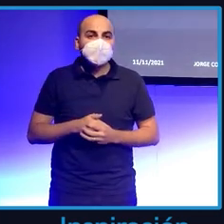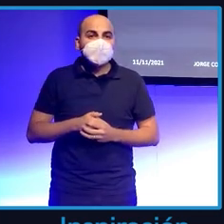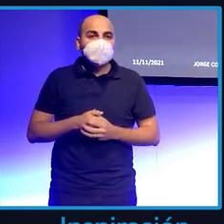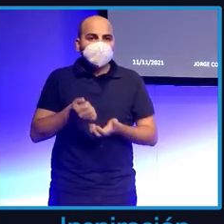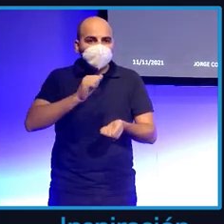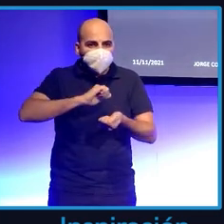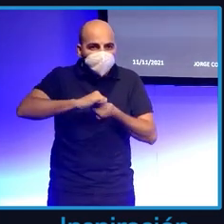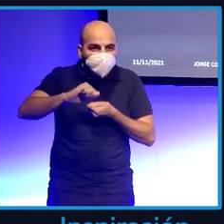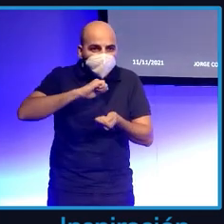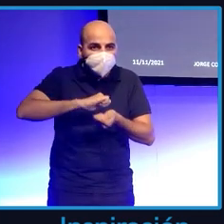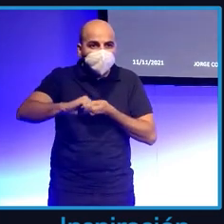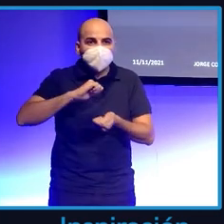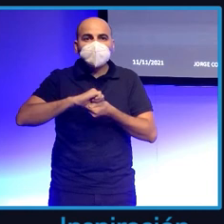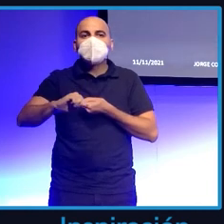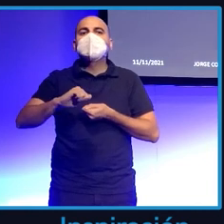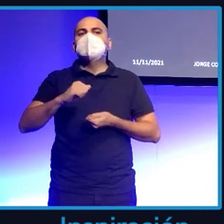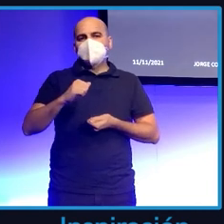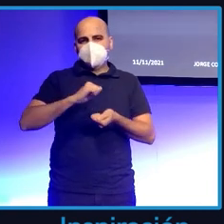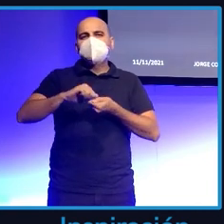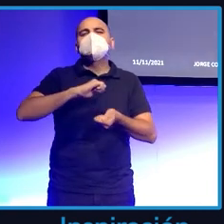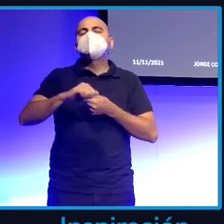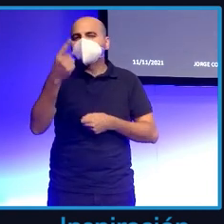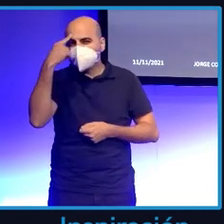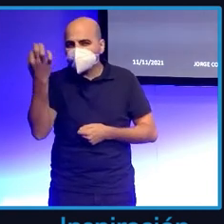una pareja mantienen una relación sexual